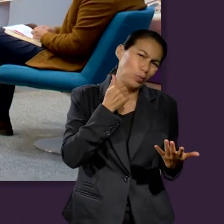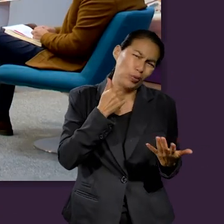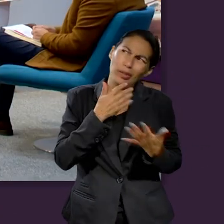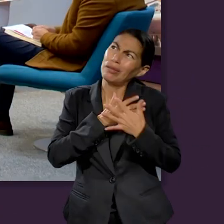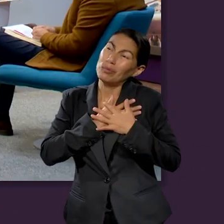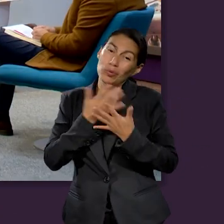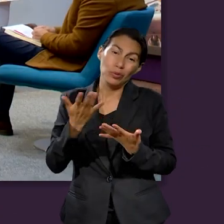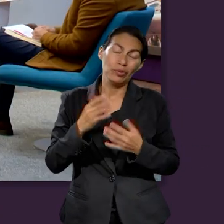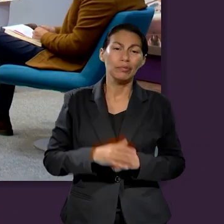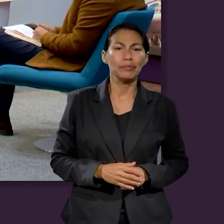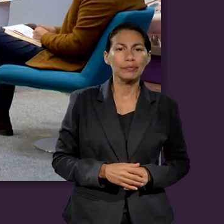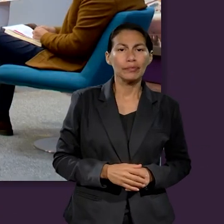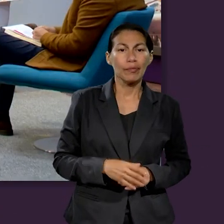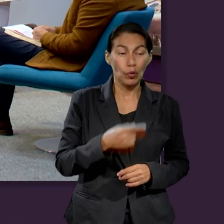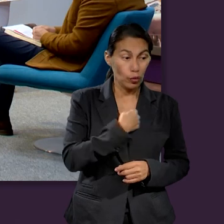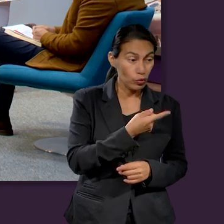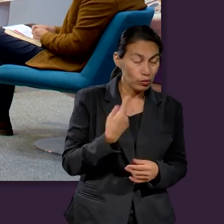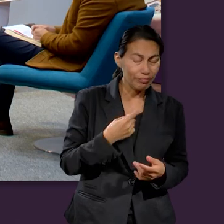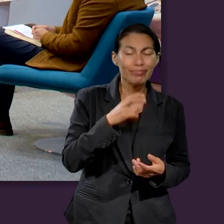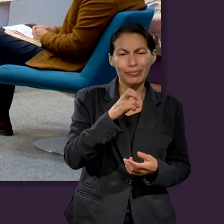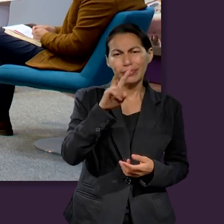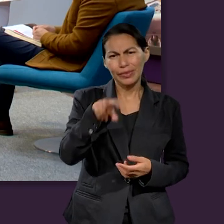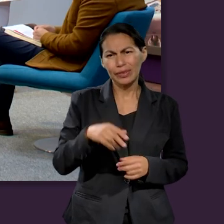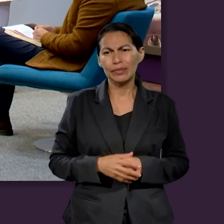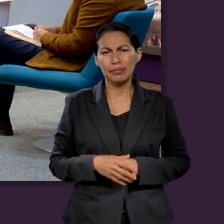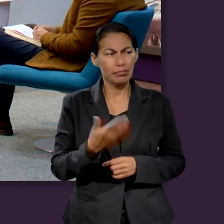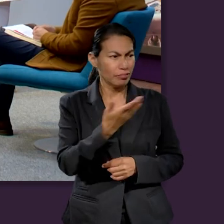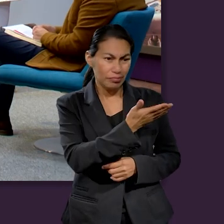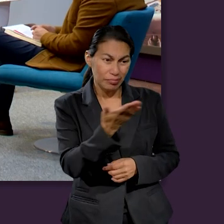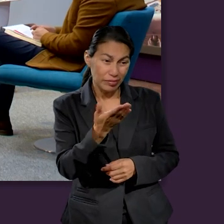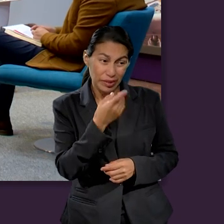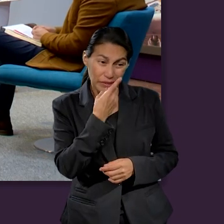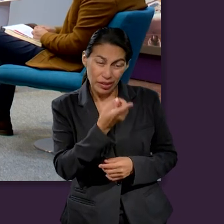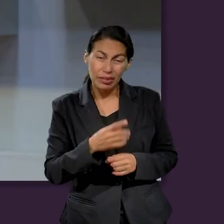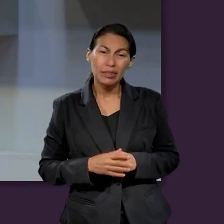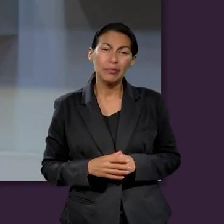nuestro orgullo, ¿no? Ay, es que me gusta y es que lo quiero tener, ¿no? Entonces,